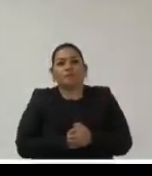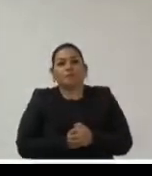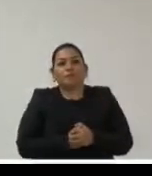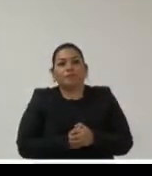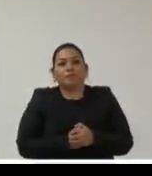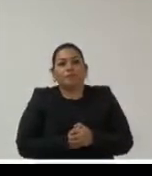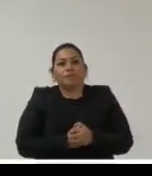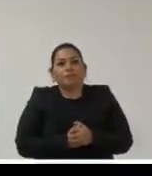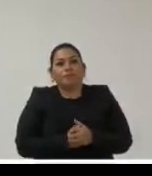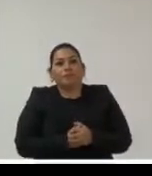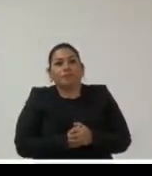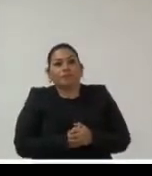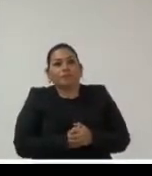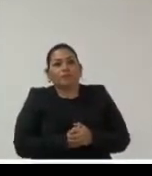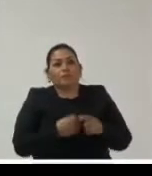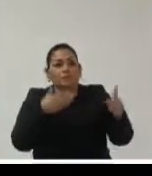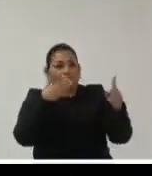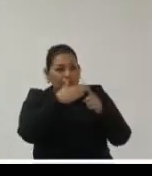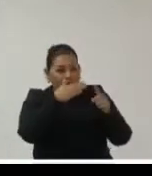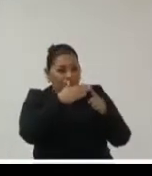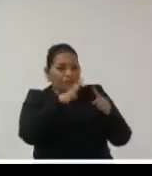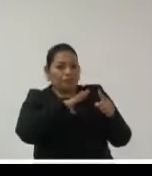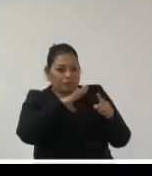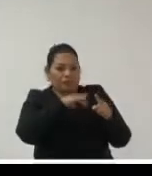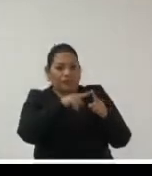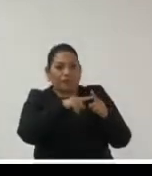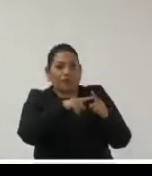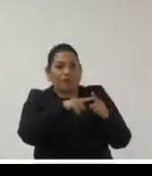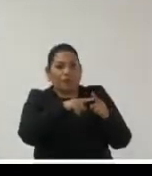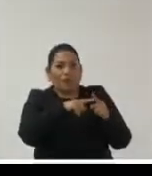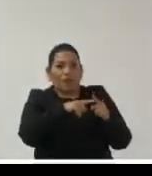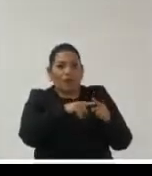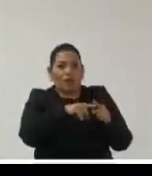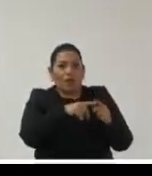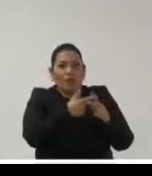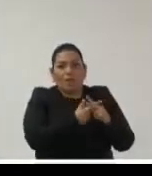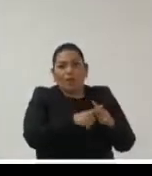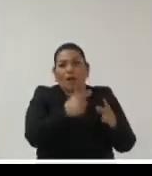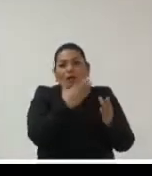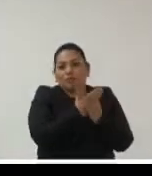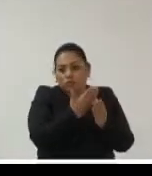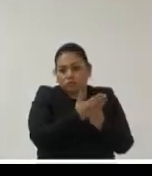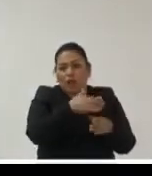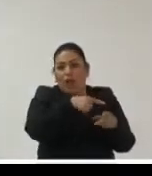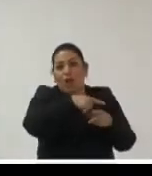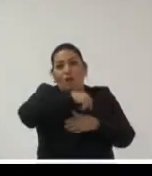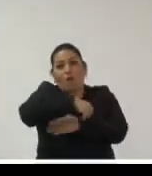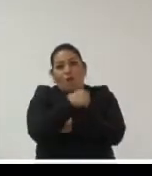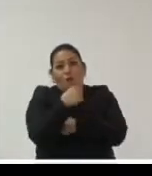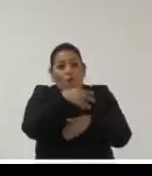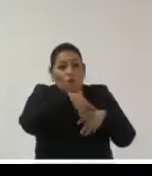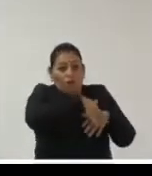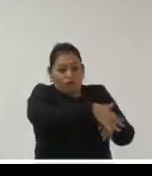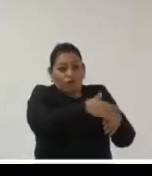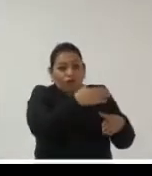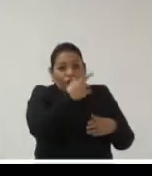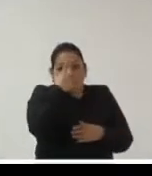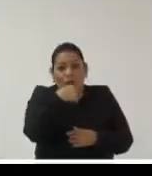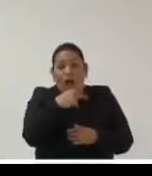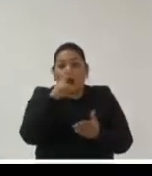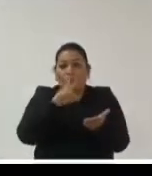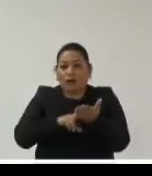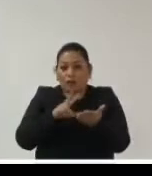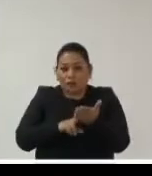menos importantes uno de ellos tiene que ver con la aplicación de los principios de la valoración documental archivística para poder